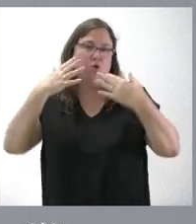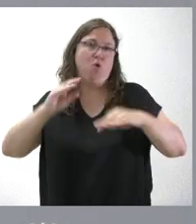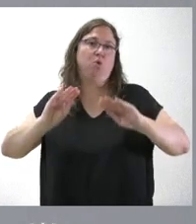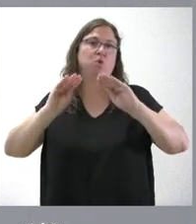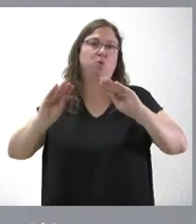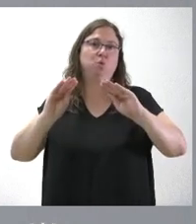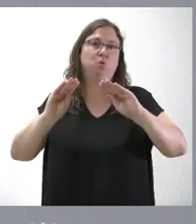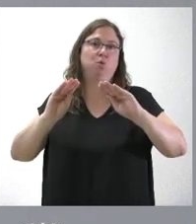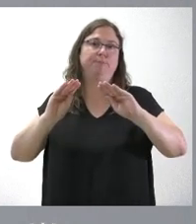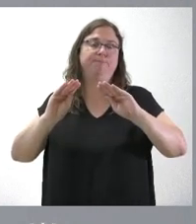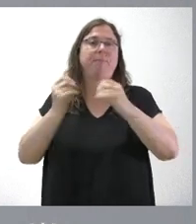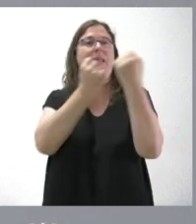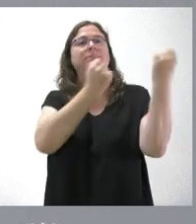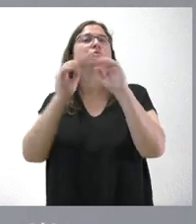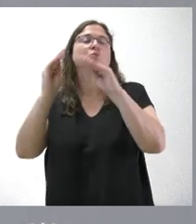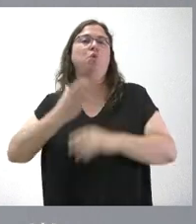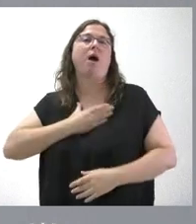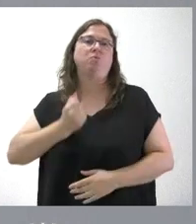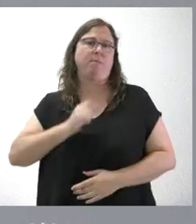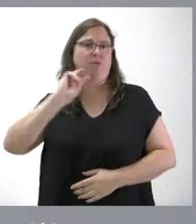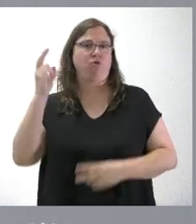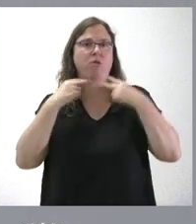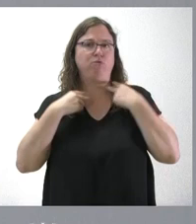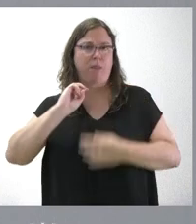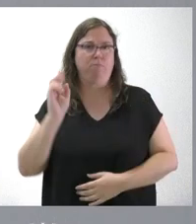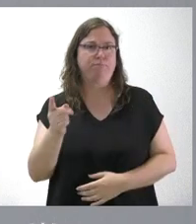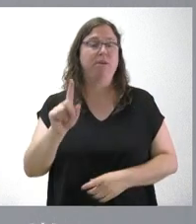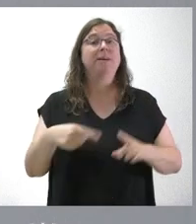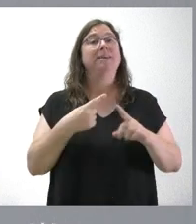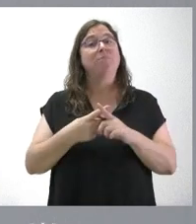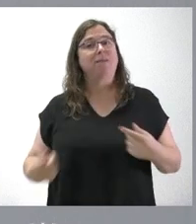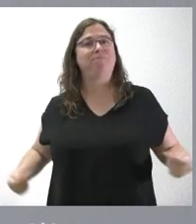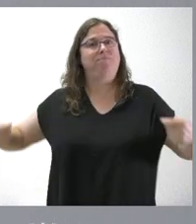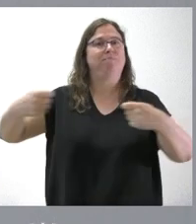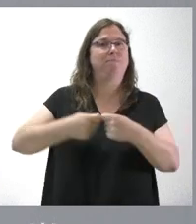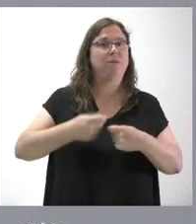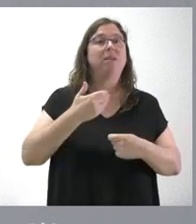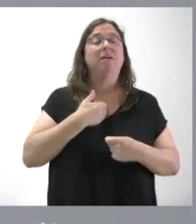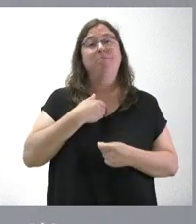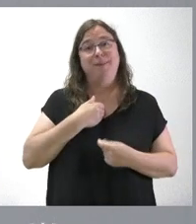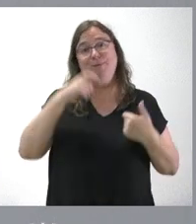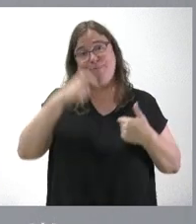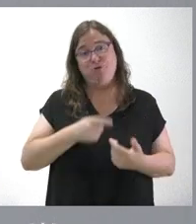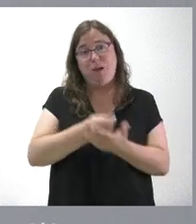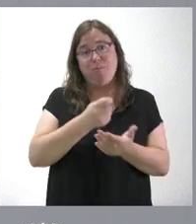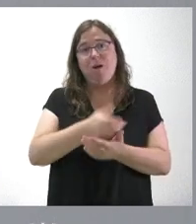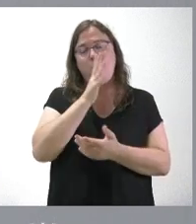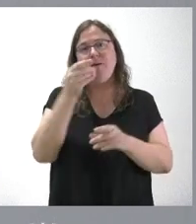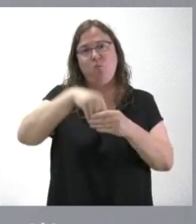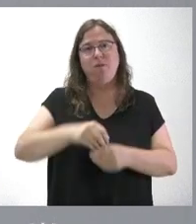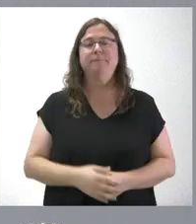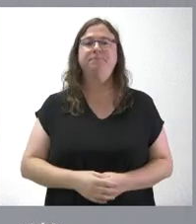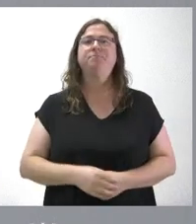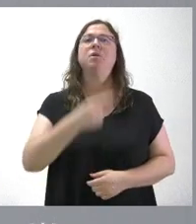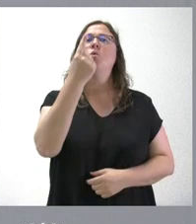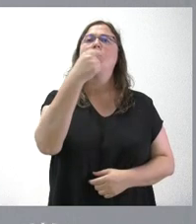entidades locales, también con la aportación por el pago en el consumo que realizan los propios consumidores. 1,5